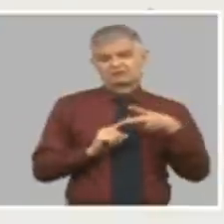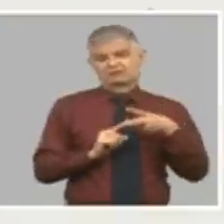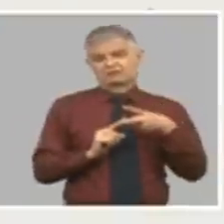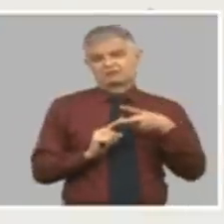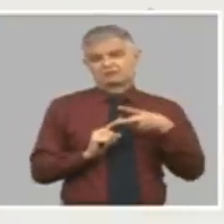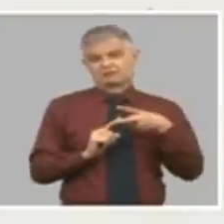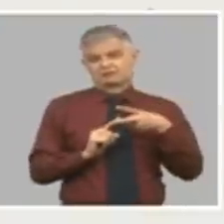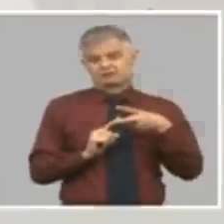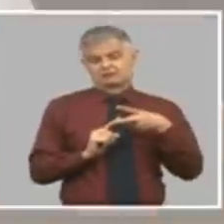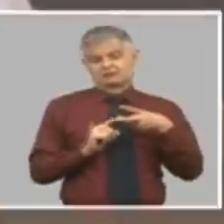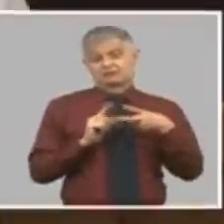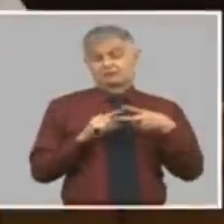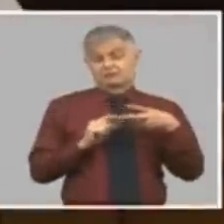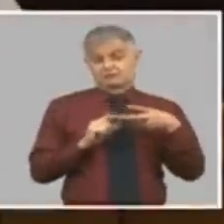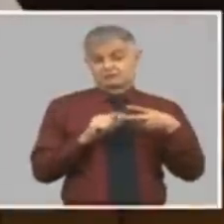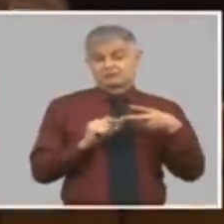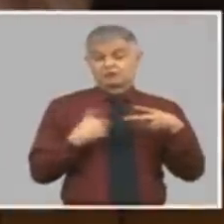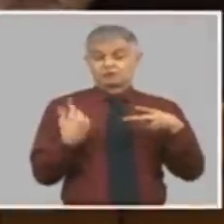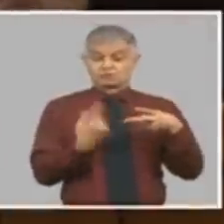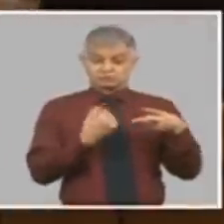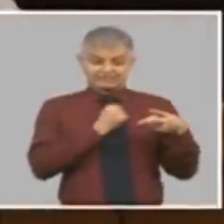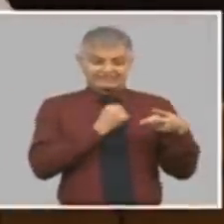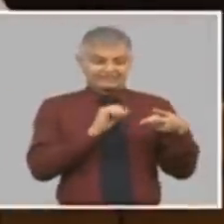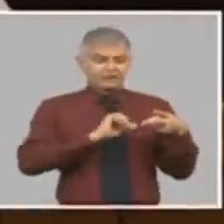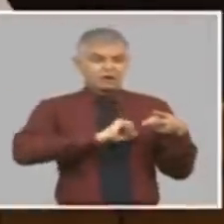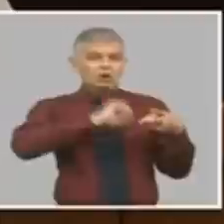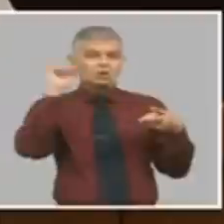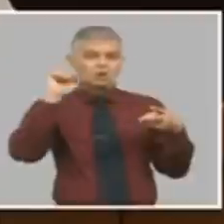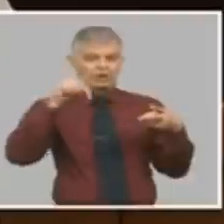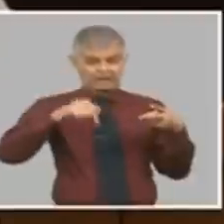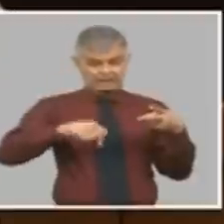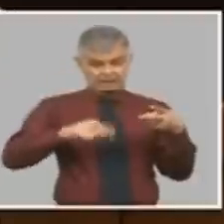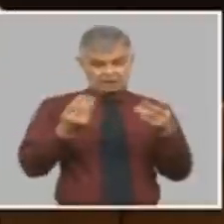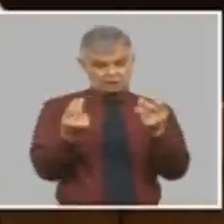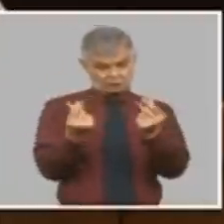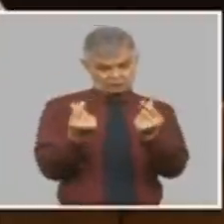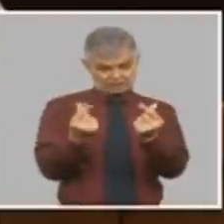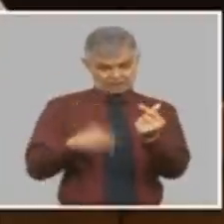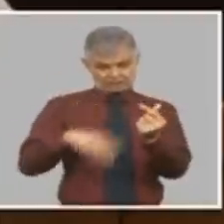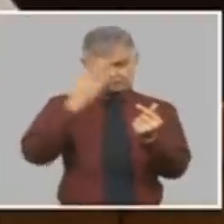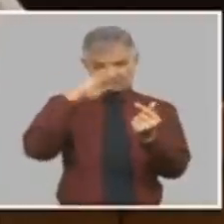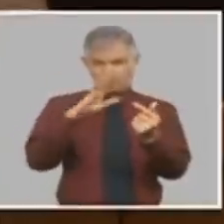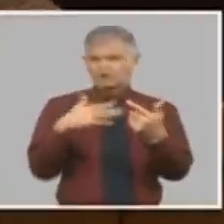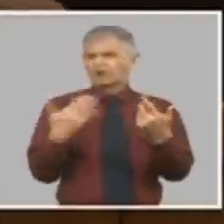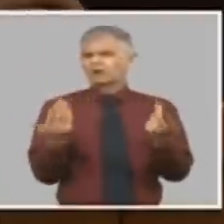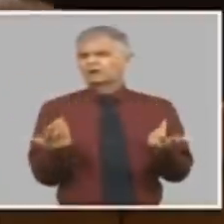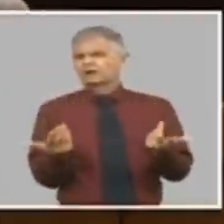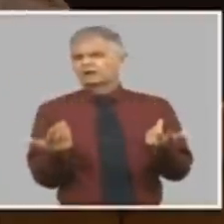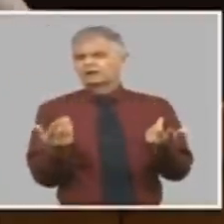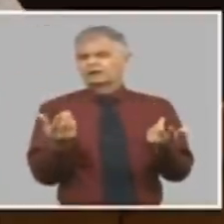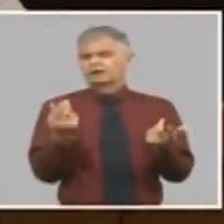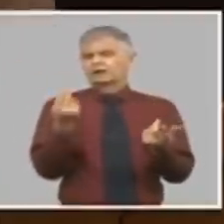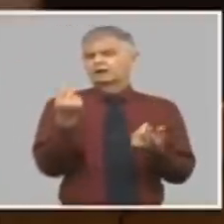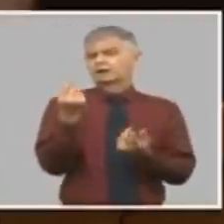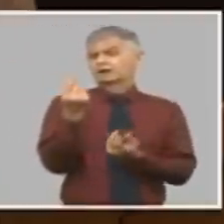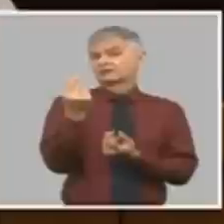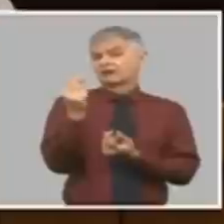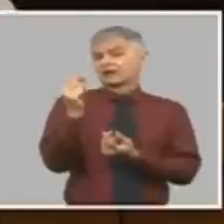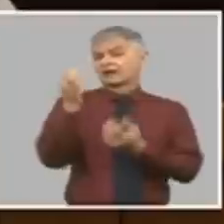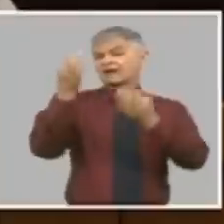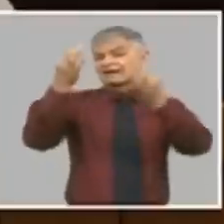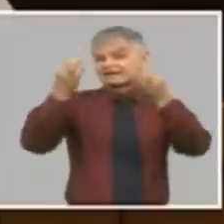entonces nosotros queremos lograr en la economía cubana una devaluación